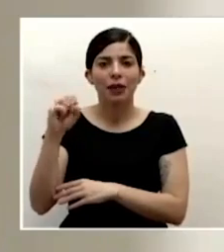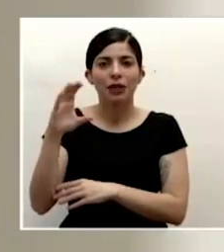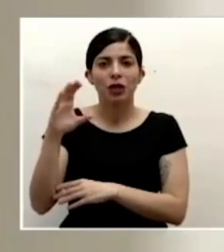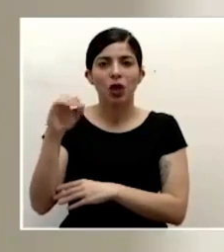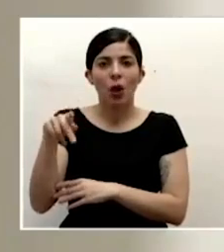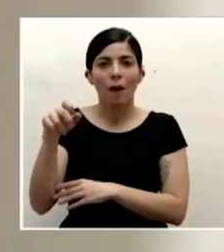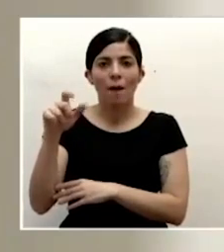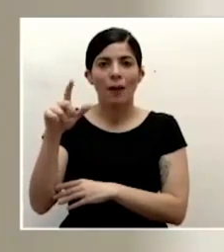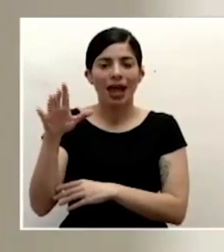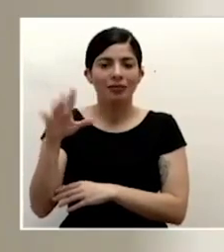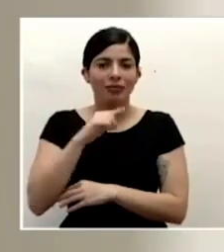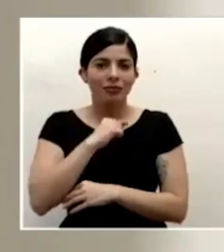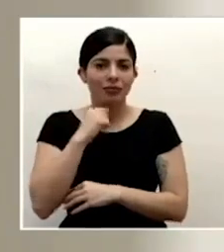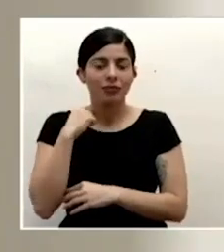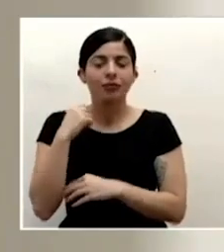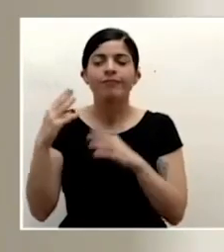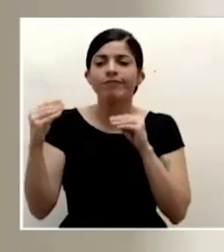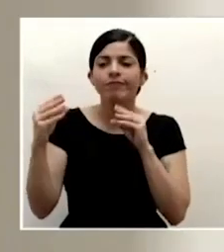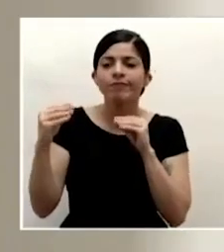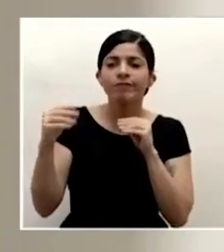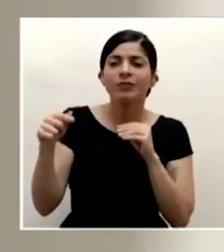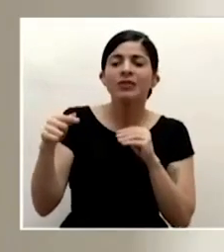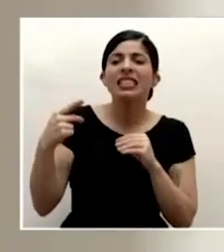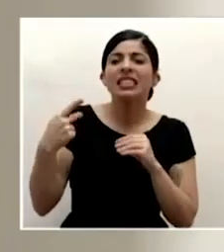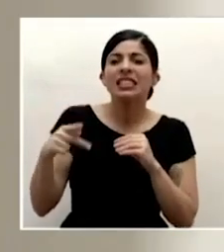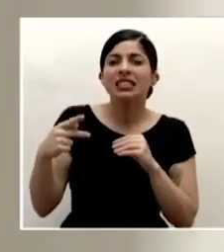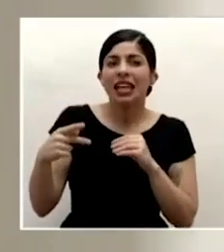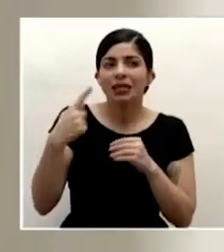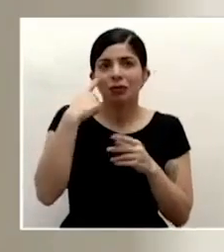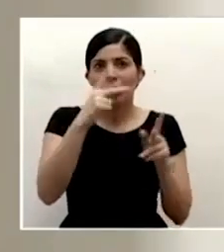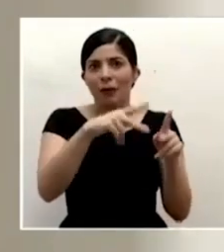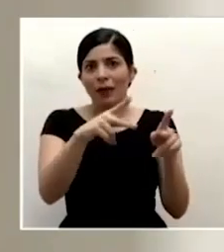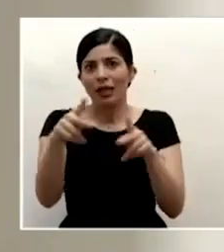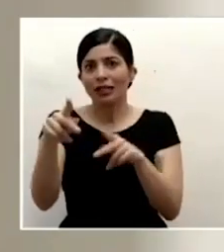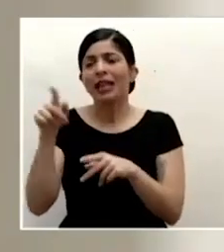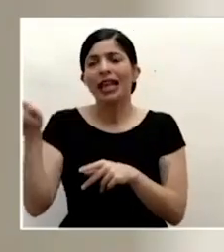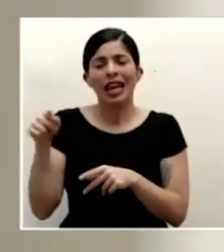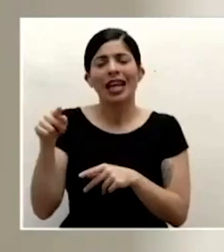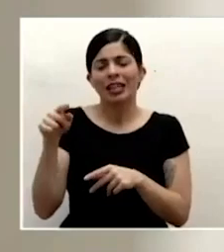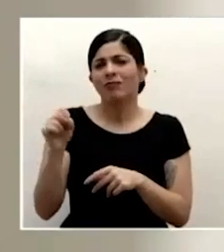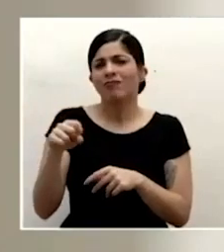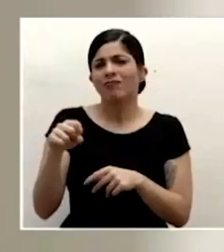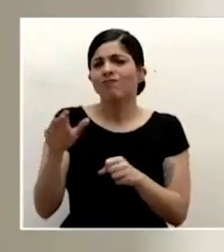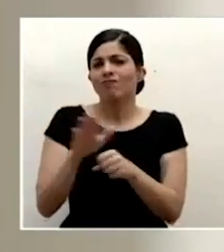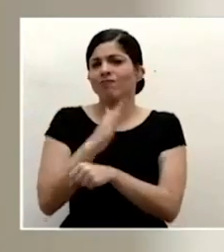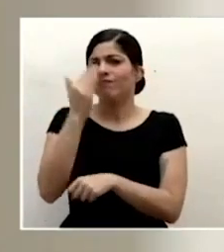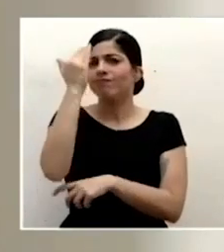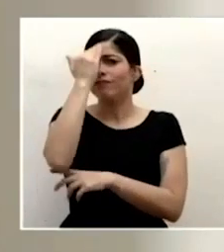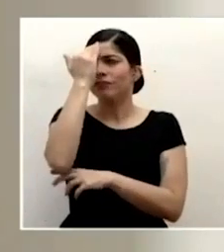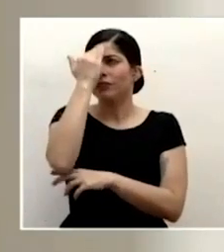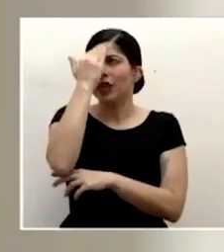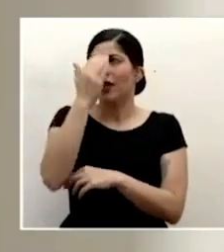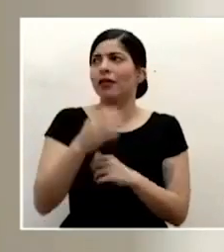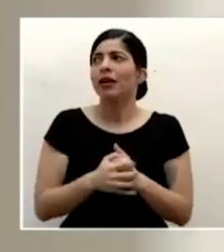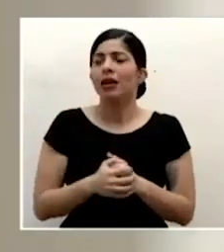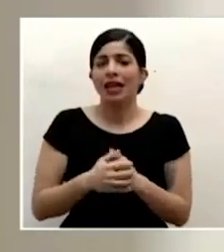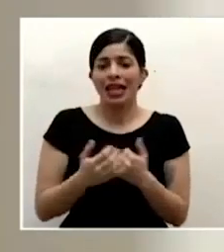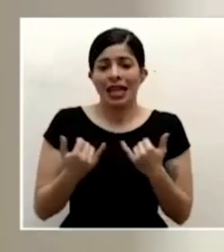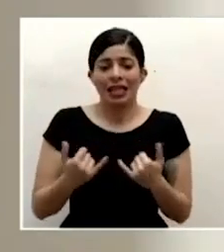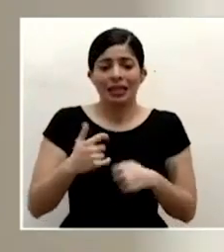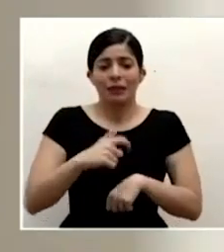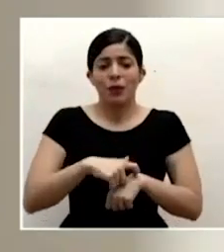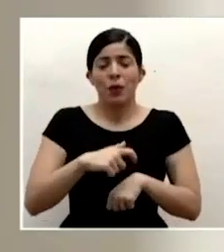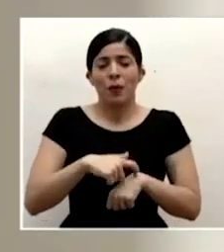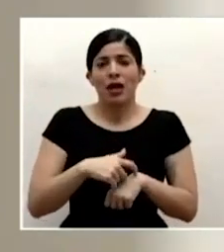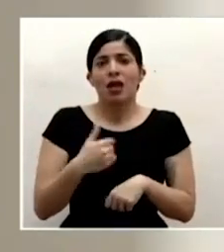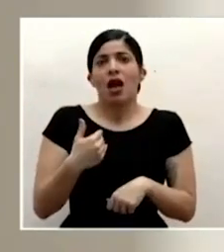este asunto para la población ellos están completamente conscientes de que en este momento pues en realidad hay un riesgo